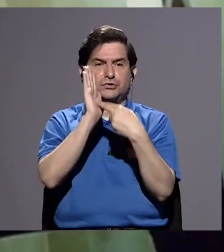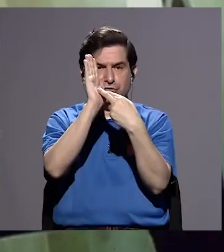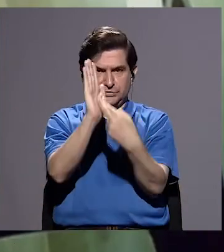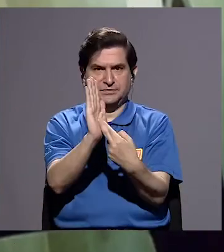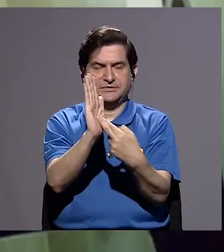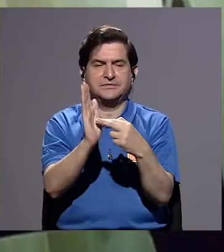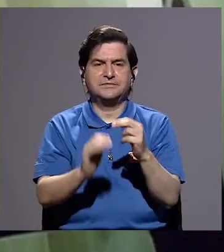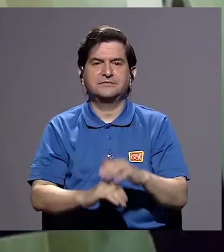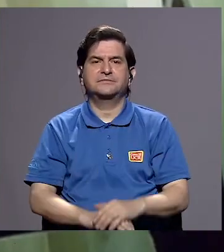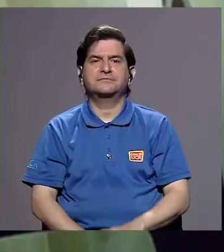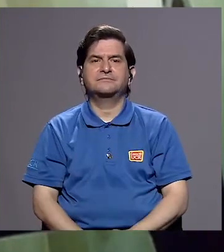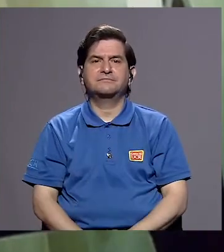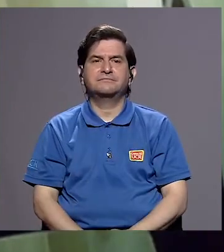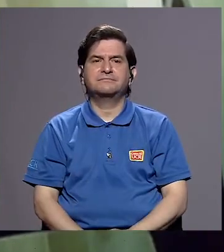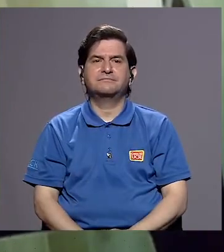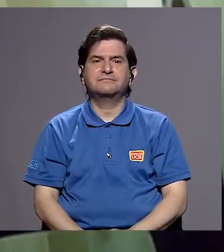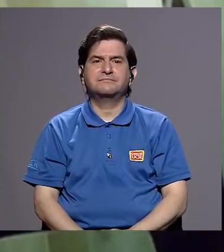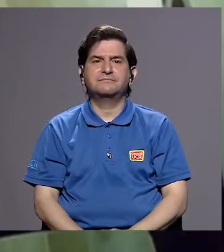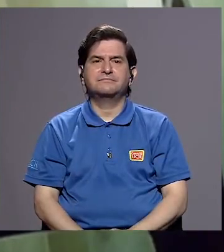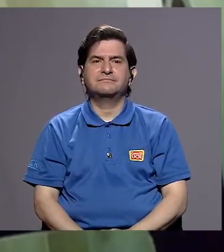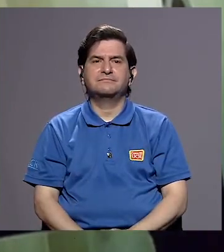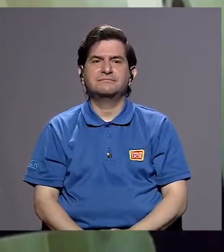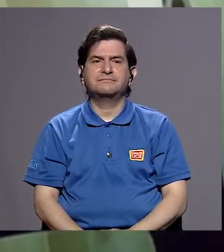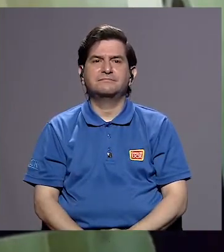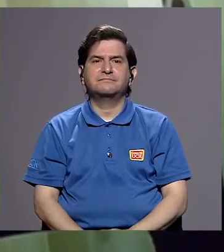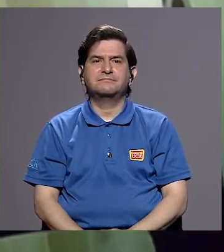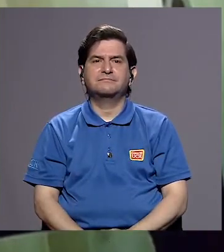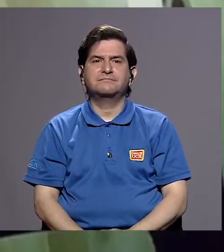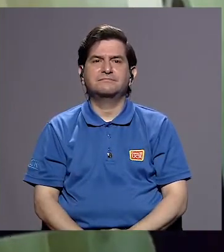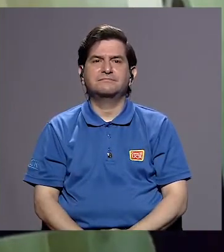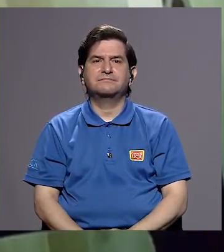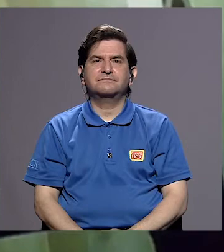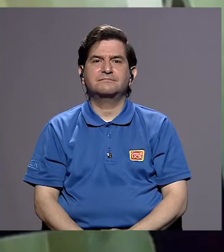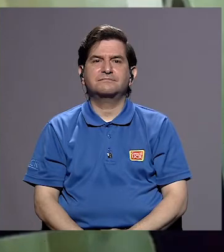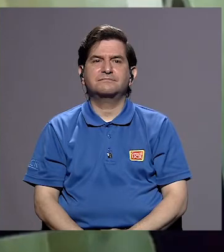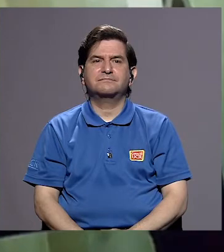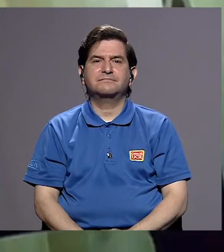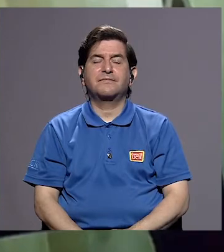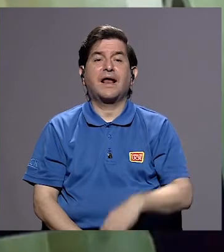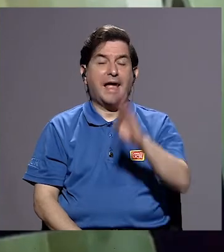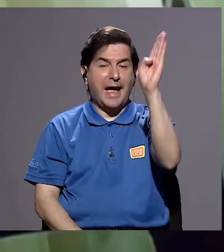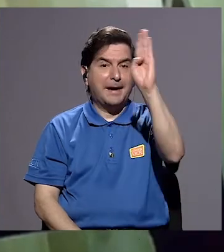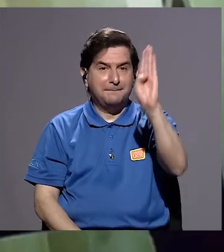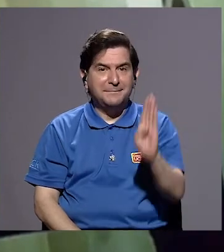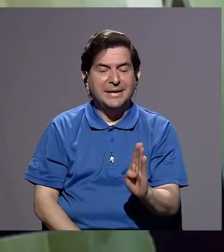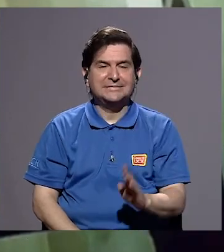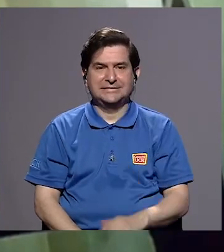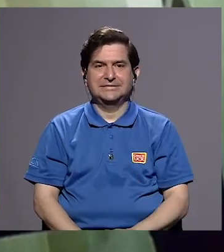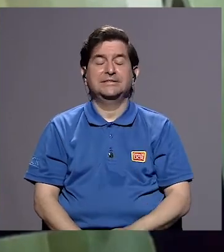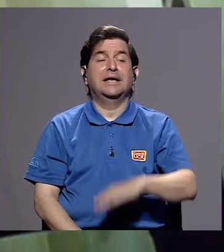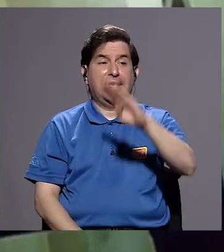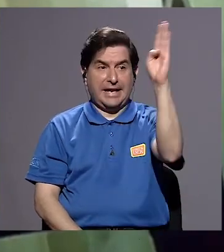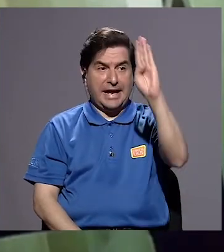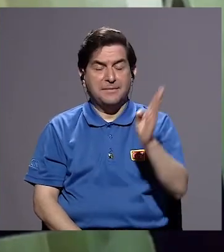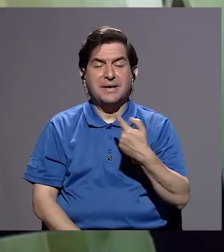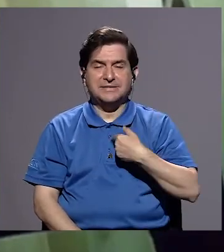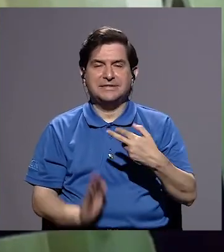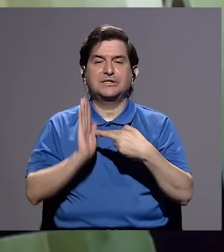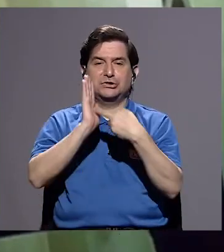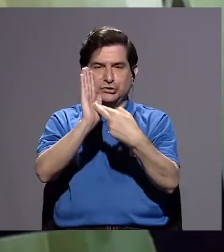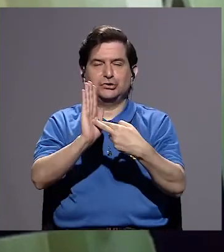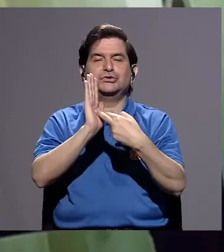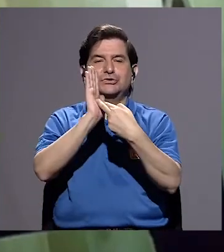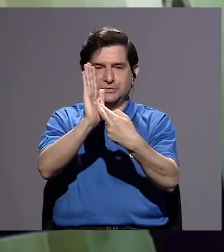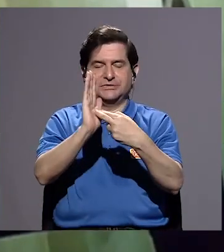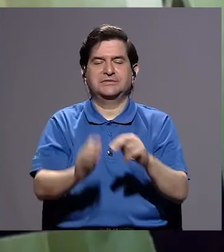representando en... ¿Dónde es María? En Brasil. En Brasil. Brasil he estado